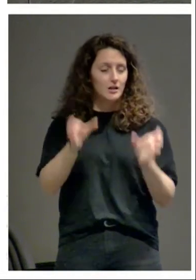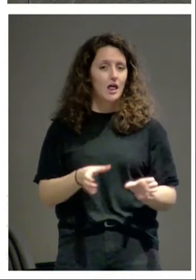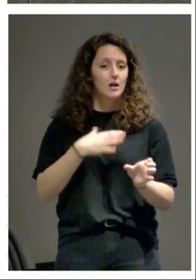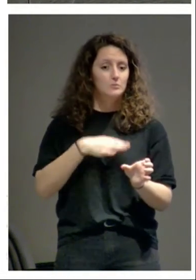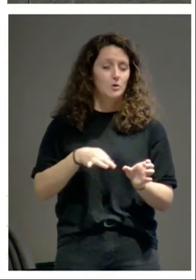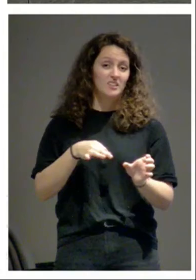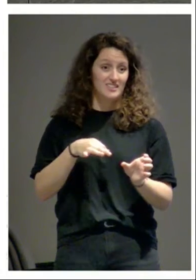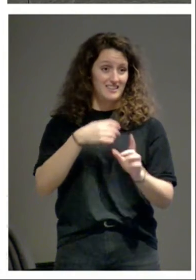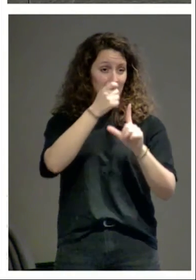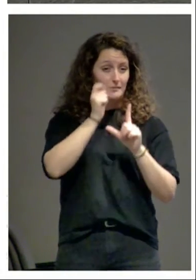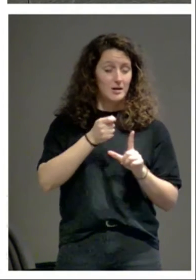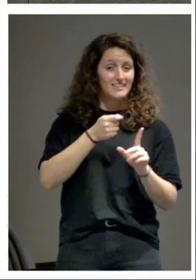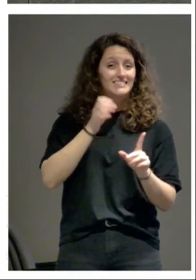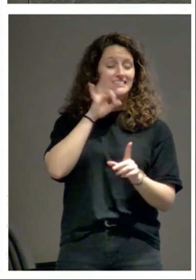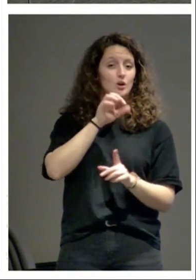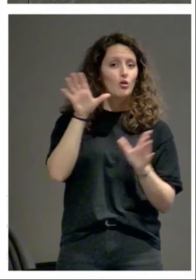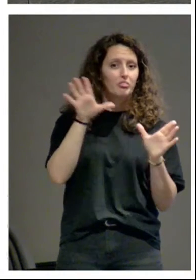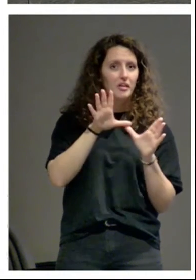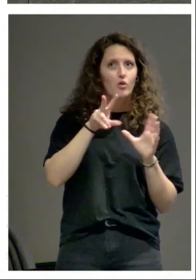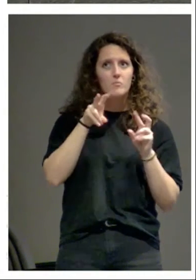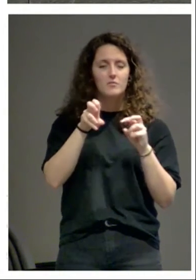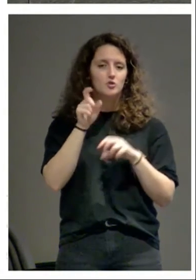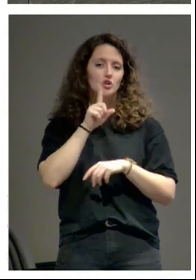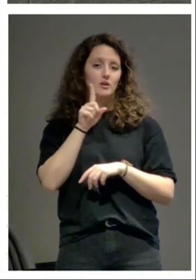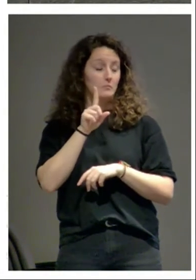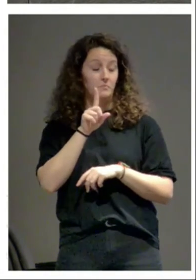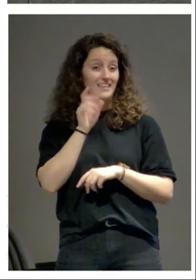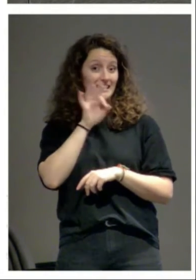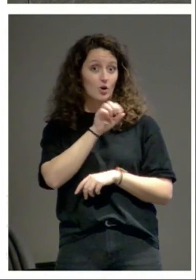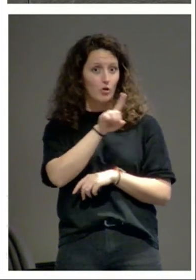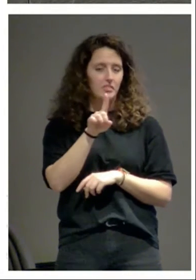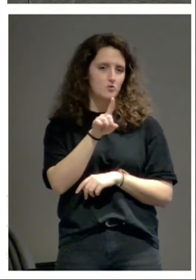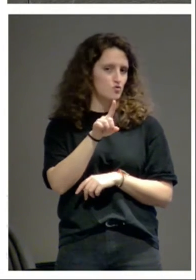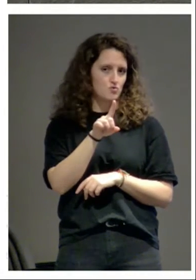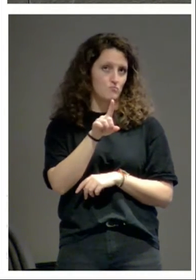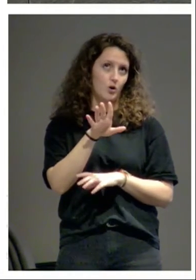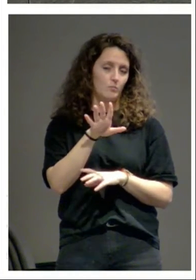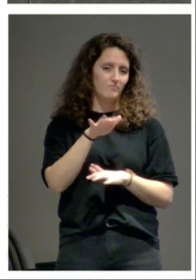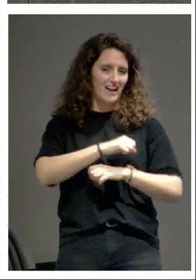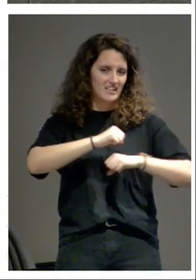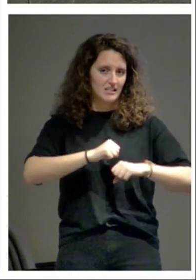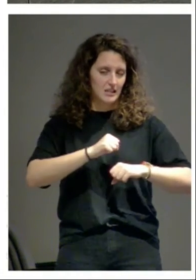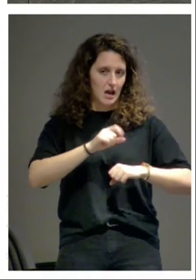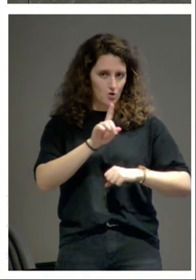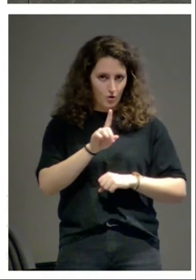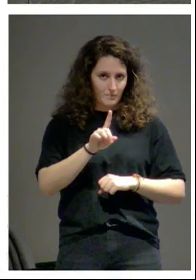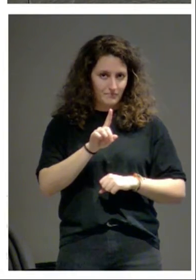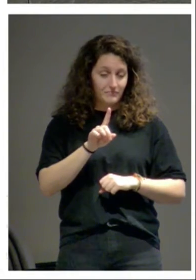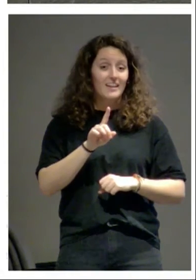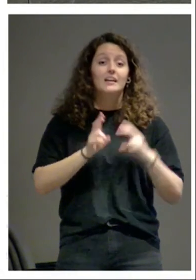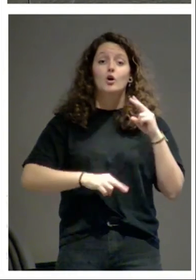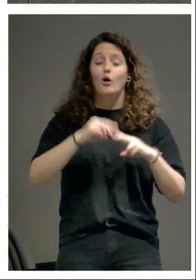en el siglo X o a comienzos del XI o no se asienta mejor sino que se construye